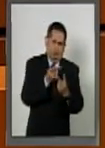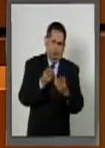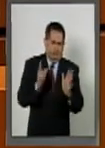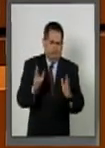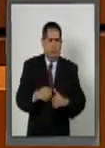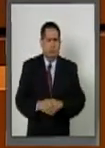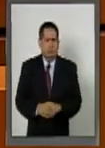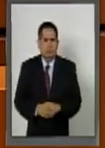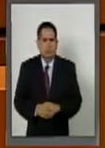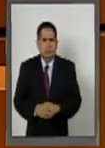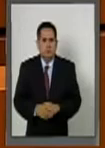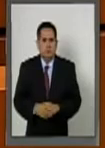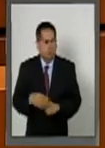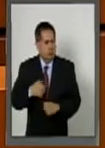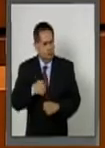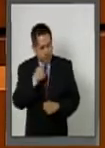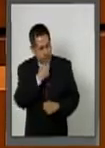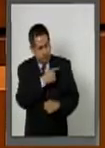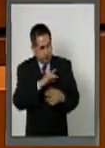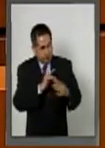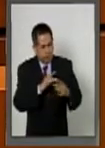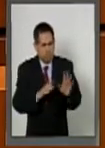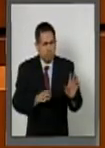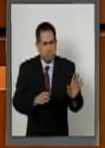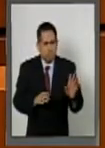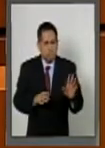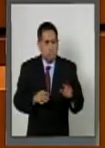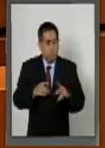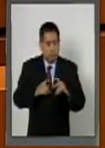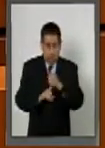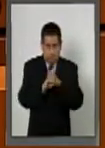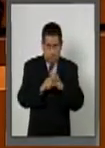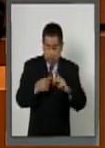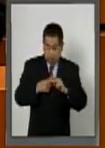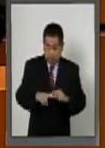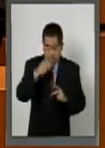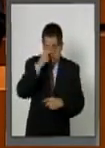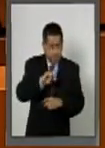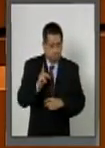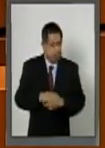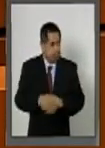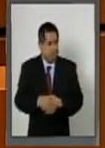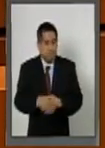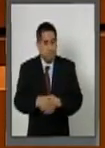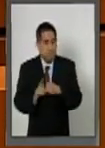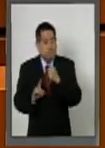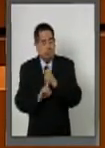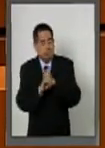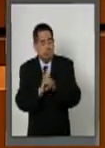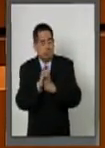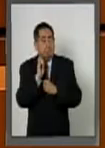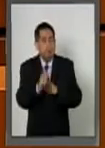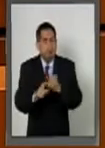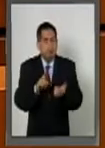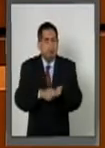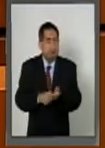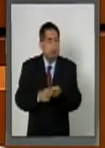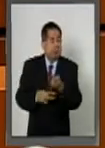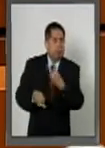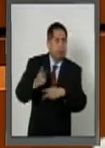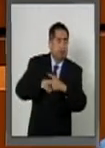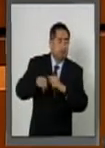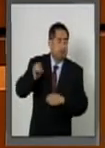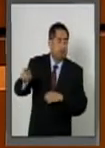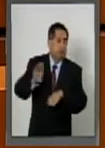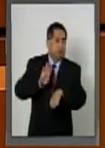Y yo le decía, mira, el problema no empezó ni en México. El problema llevó y nació en Brasil.